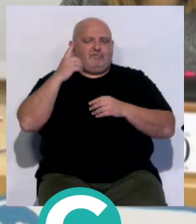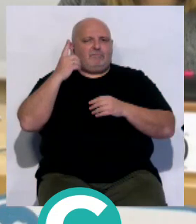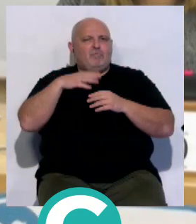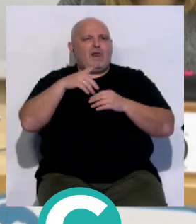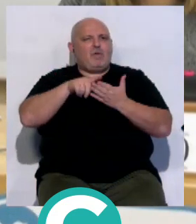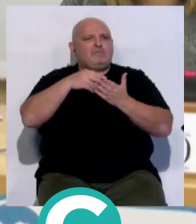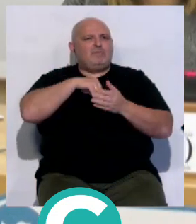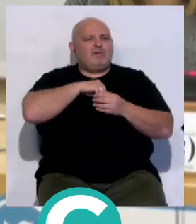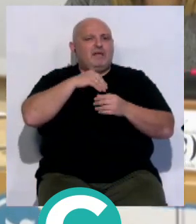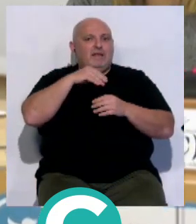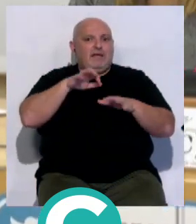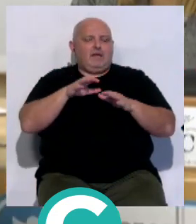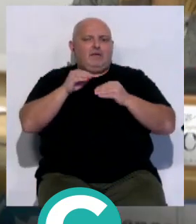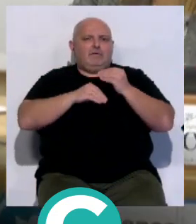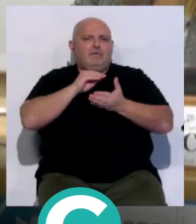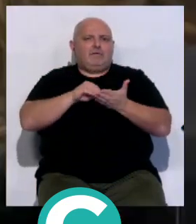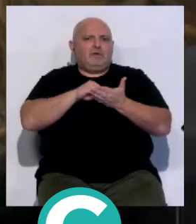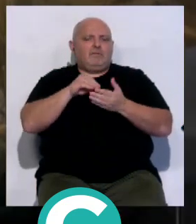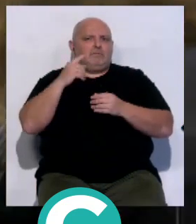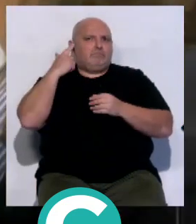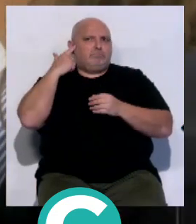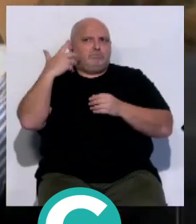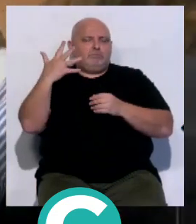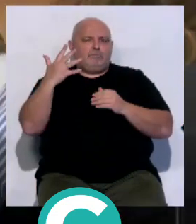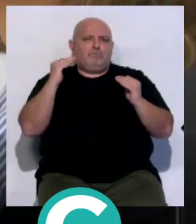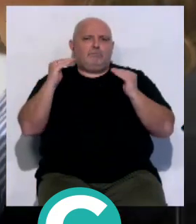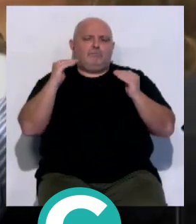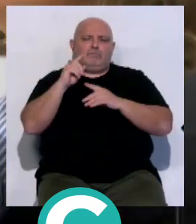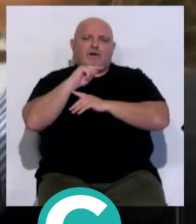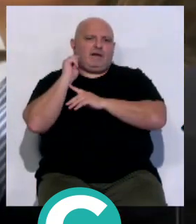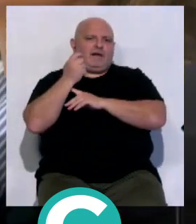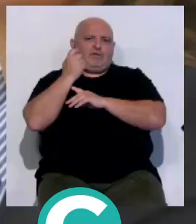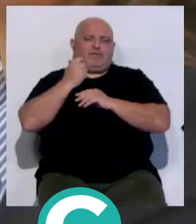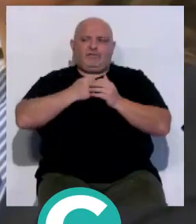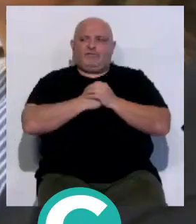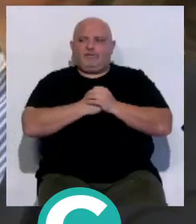lengua española que en Cádiz se ha escrito con letras capitulares en un tiempo récord.